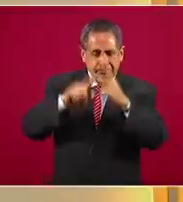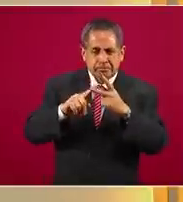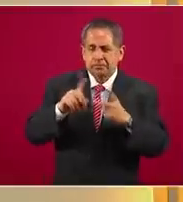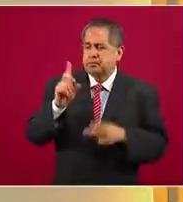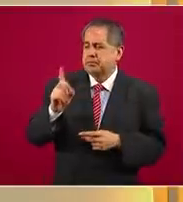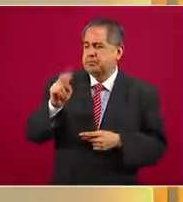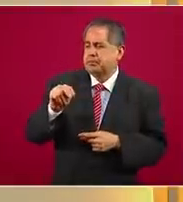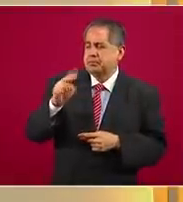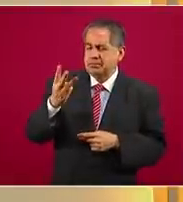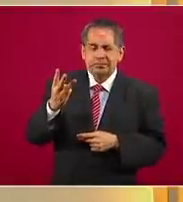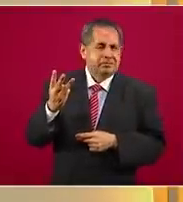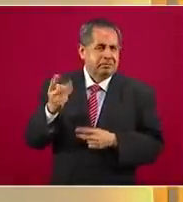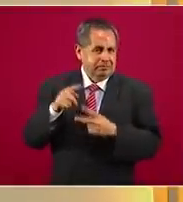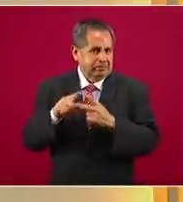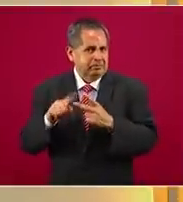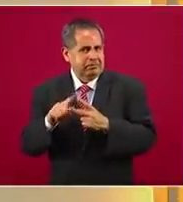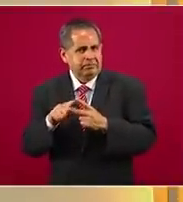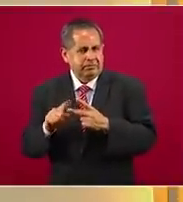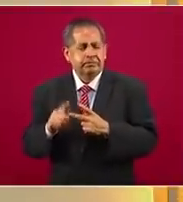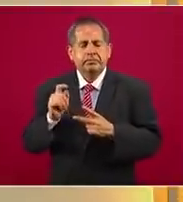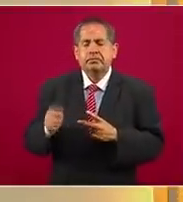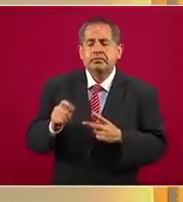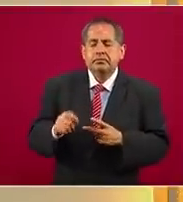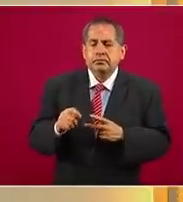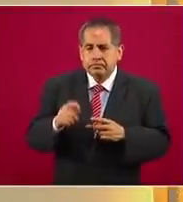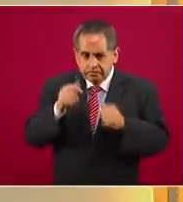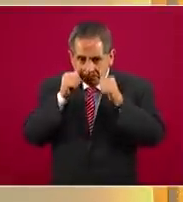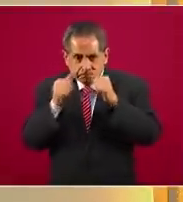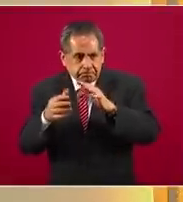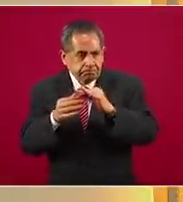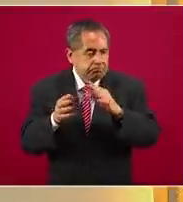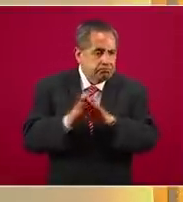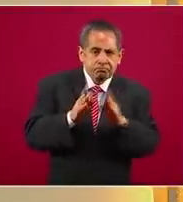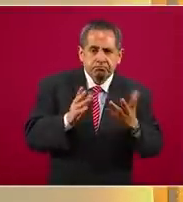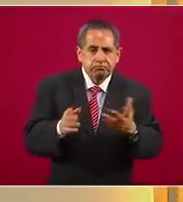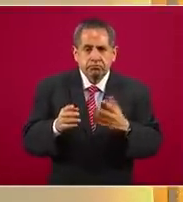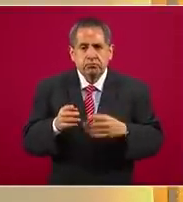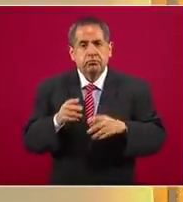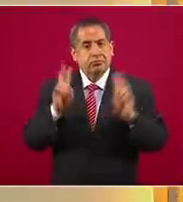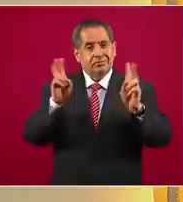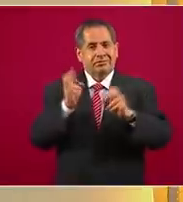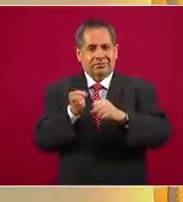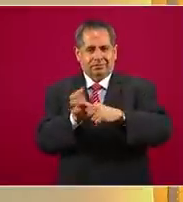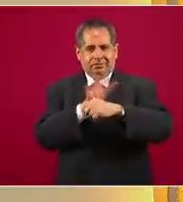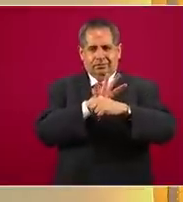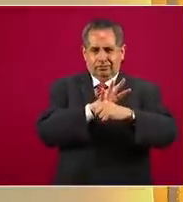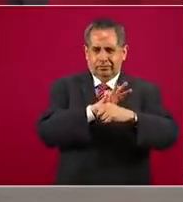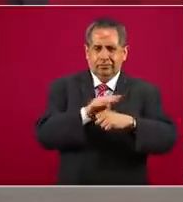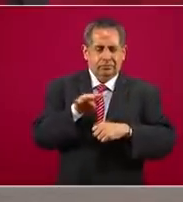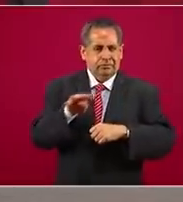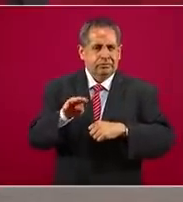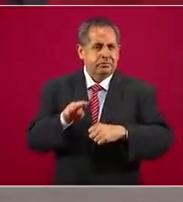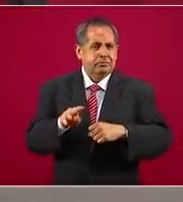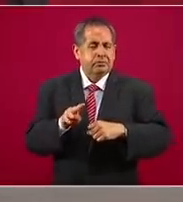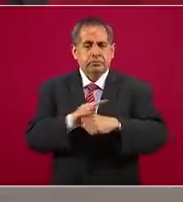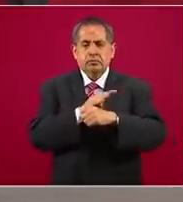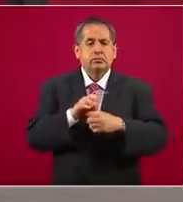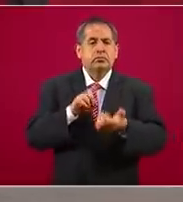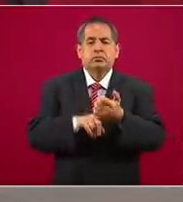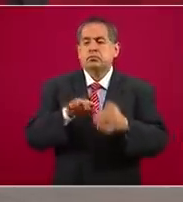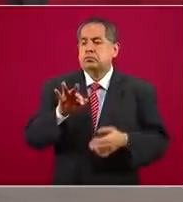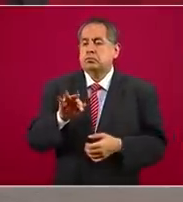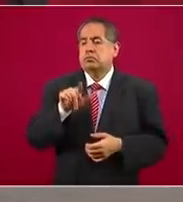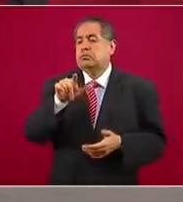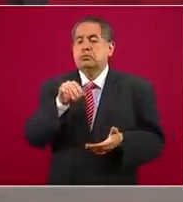y en específico a la atención a la emergencia sanitaria COVID-19, tenemos 47